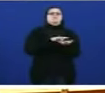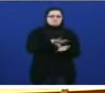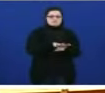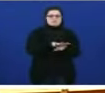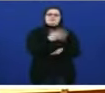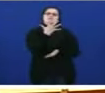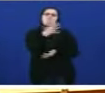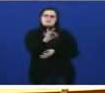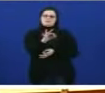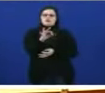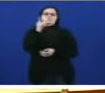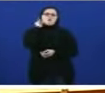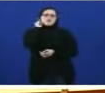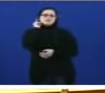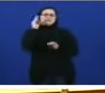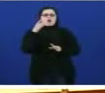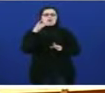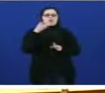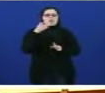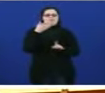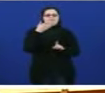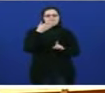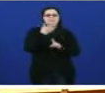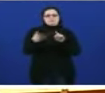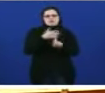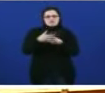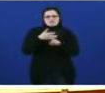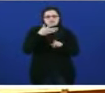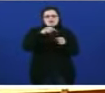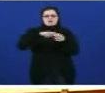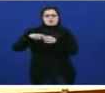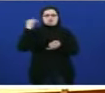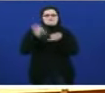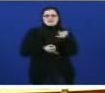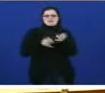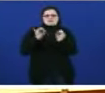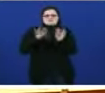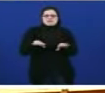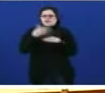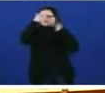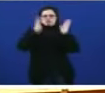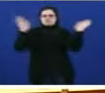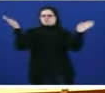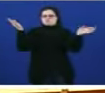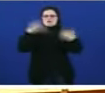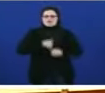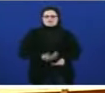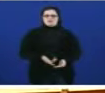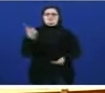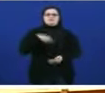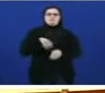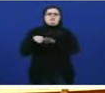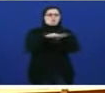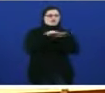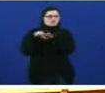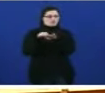xénero sen atención. Esa é a súa contribución. E o salario da liberdade que antes tanto criticaban levan